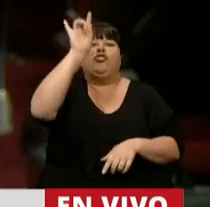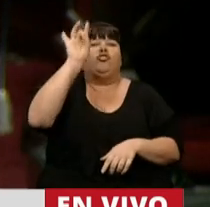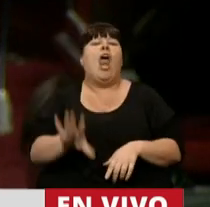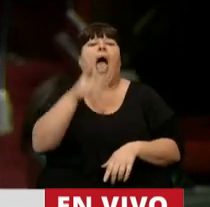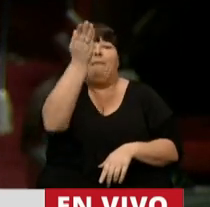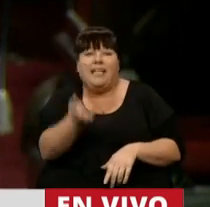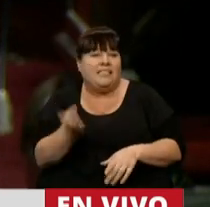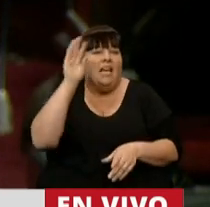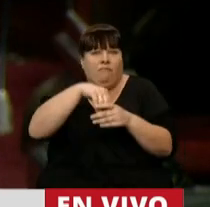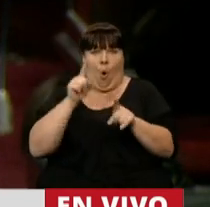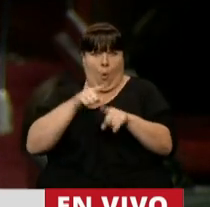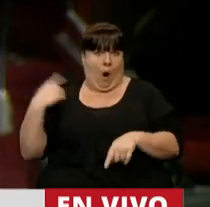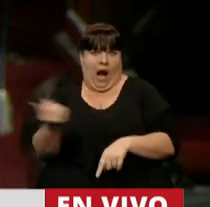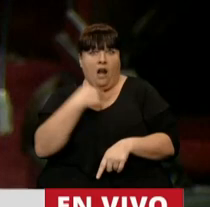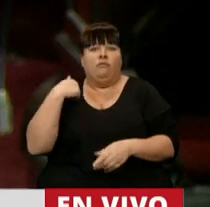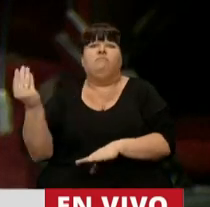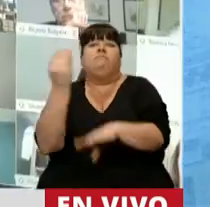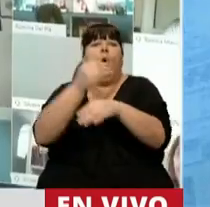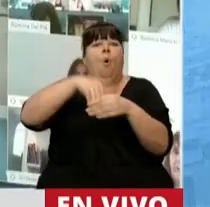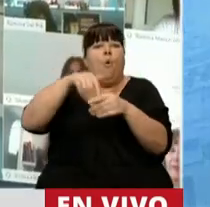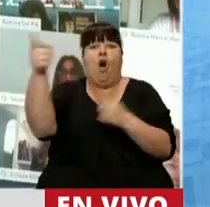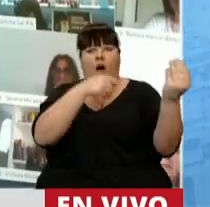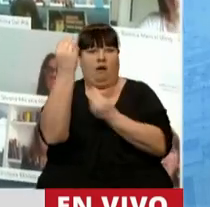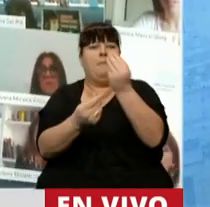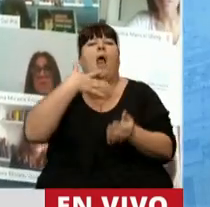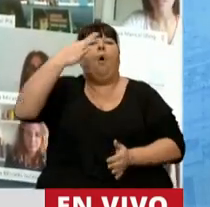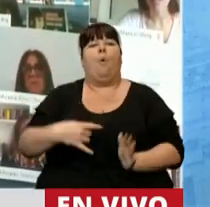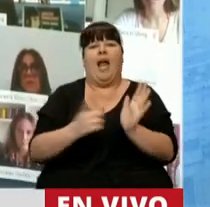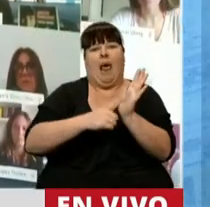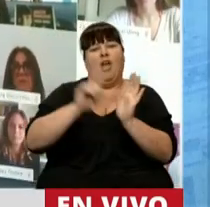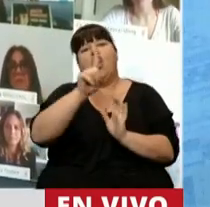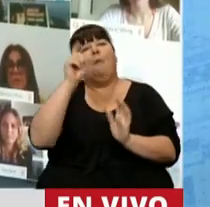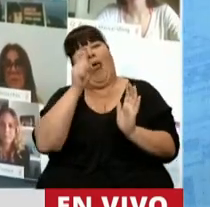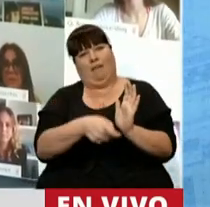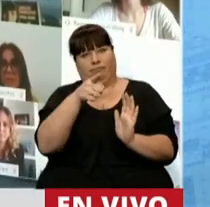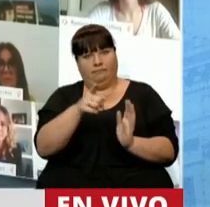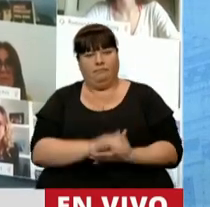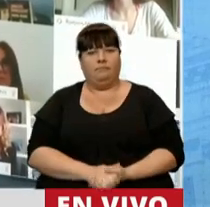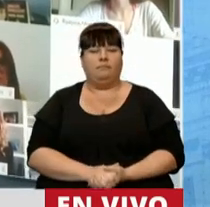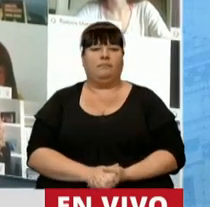solamente uno más de nosotros al que lo hemos puesto ahí para que haga cumplir el reglamento y no para que lo viole.